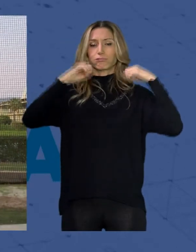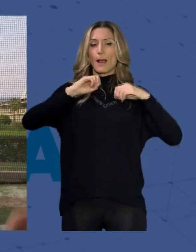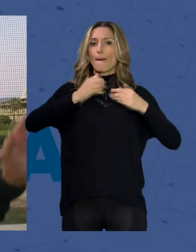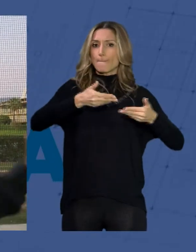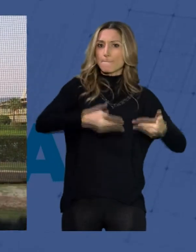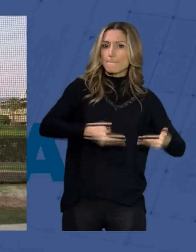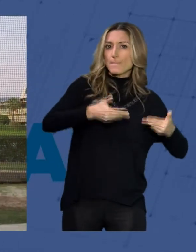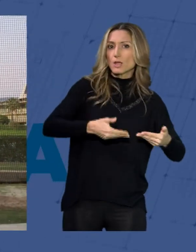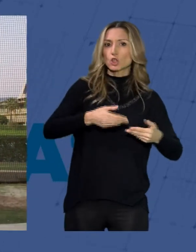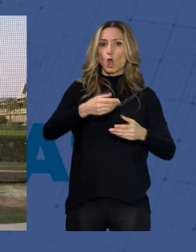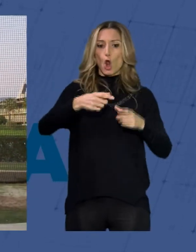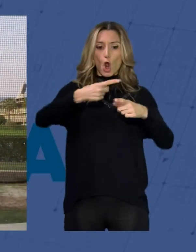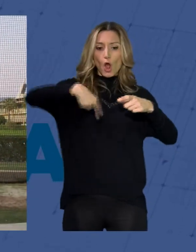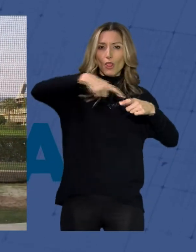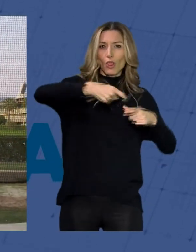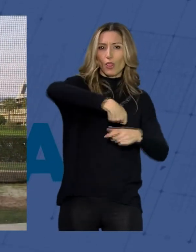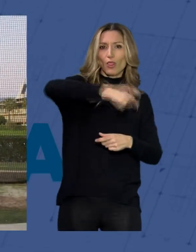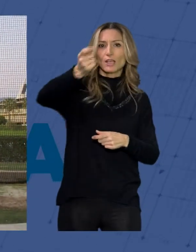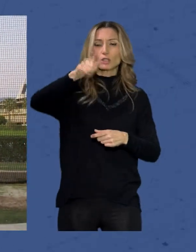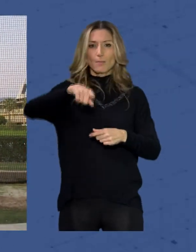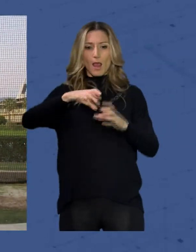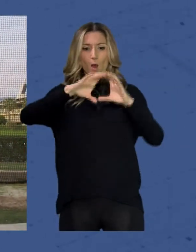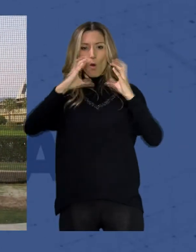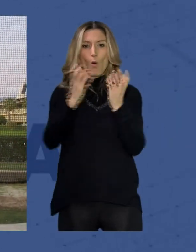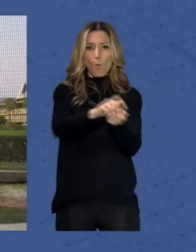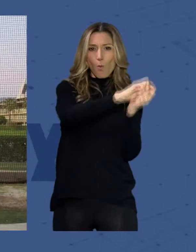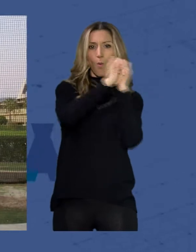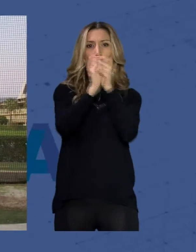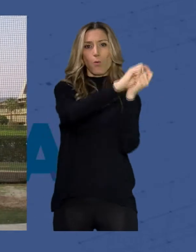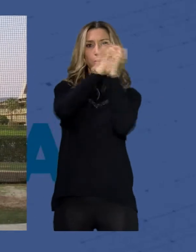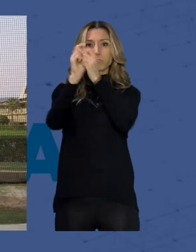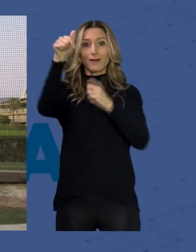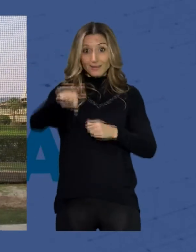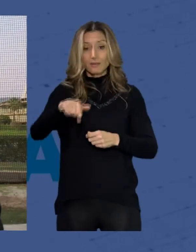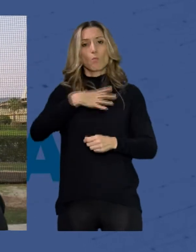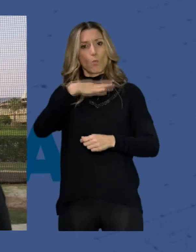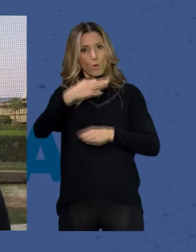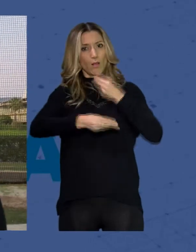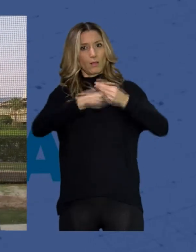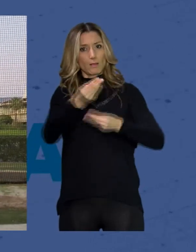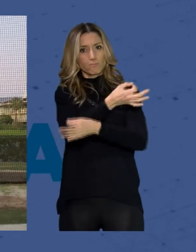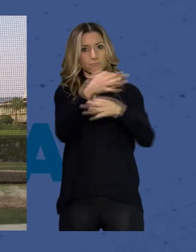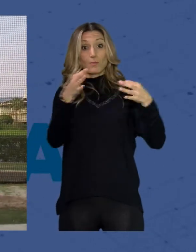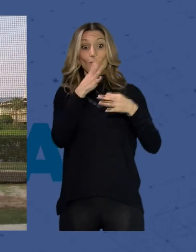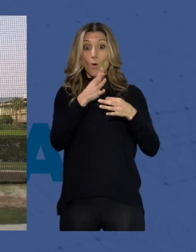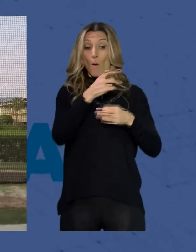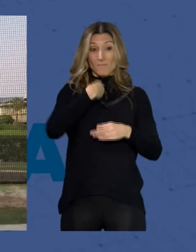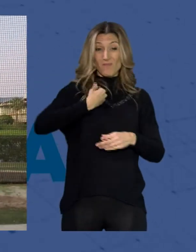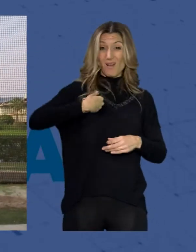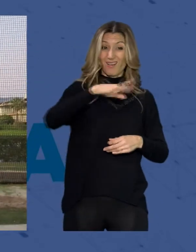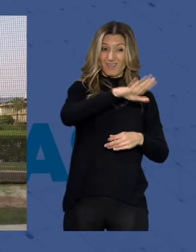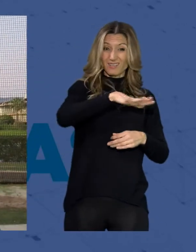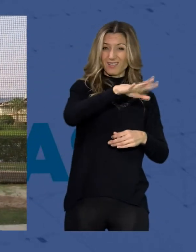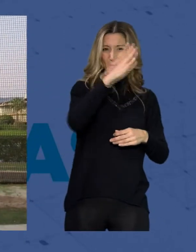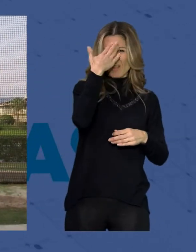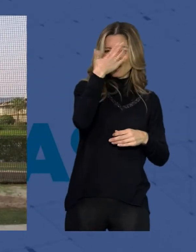disco martillo se pueden desarrollar perfectamente aquí ya que la parte principal es muy complicado por los